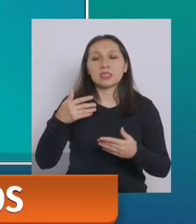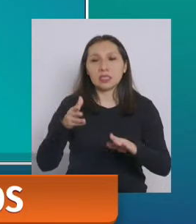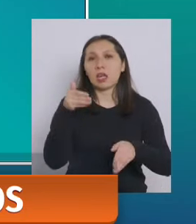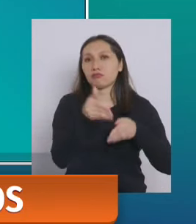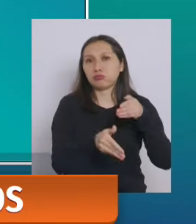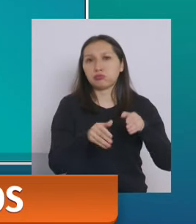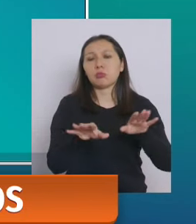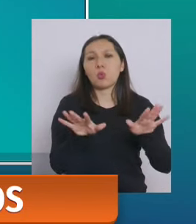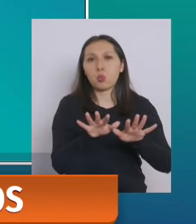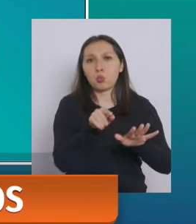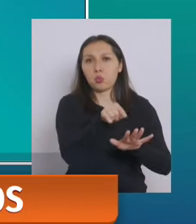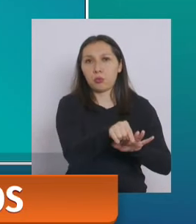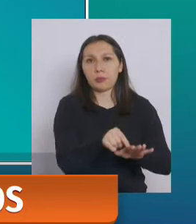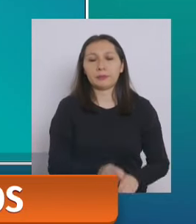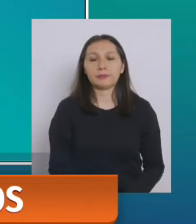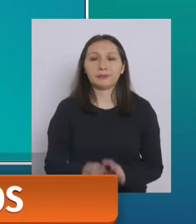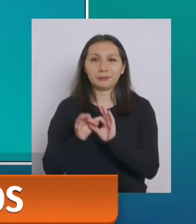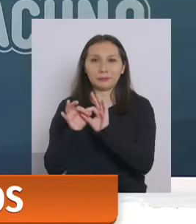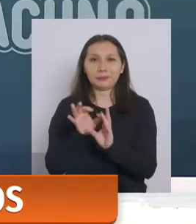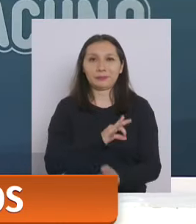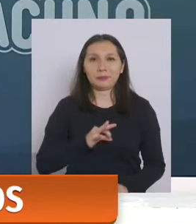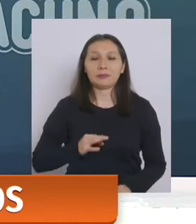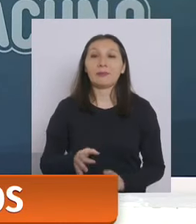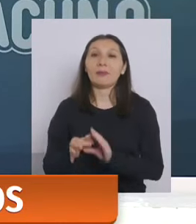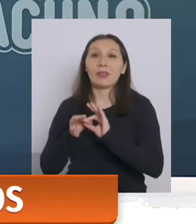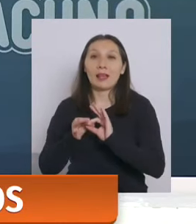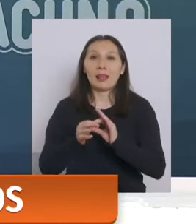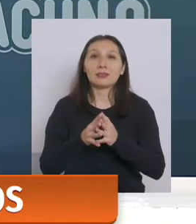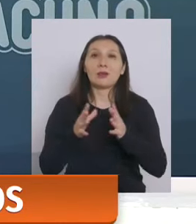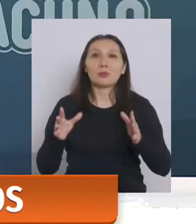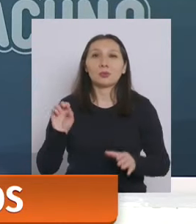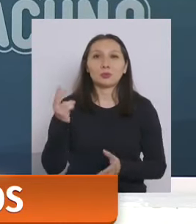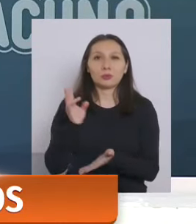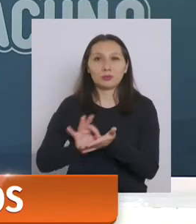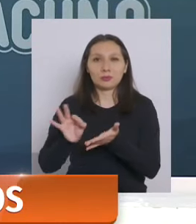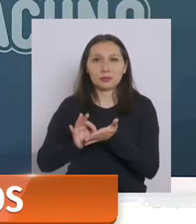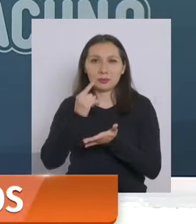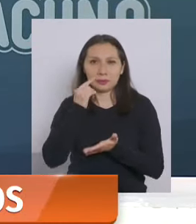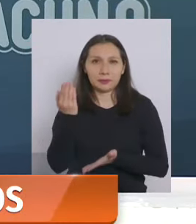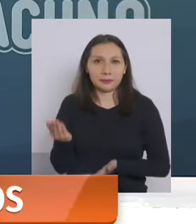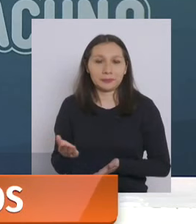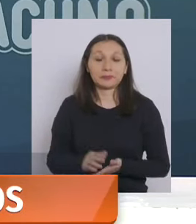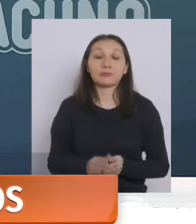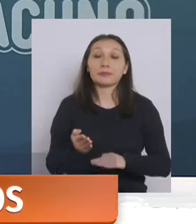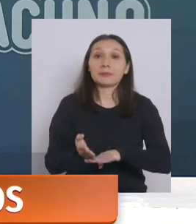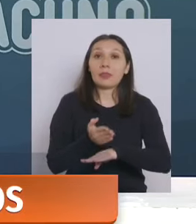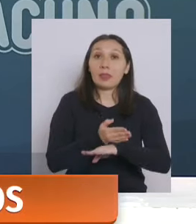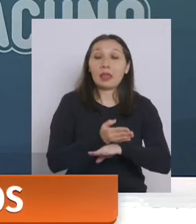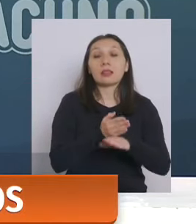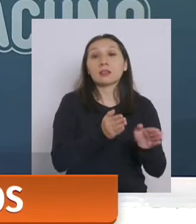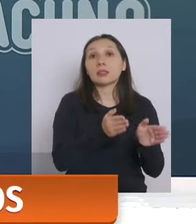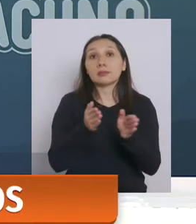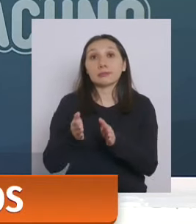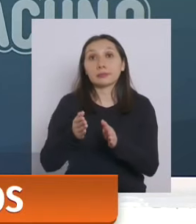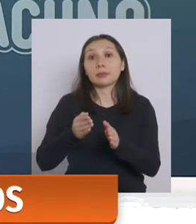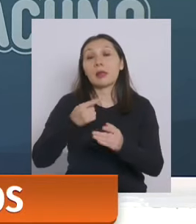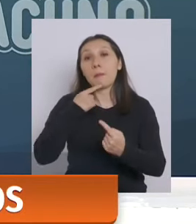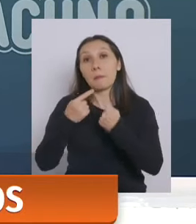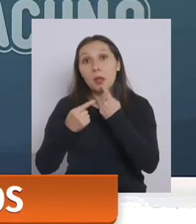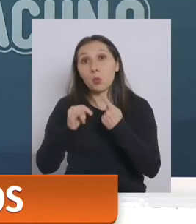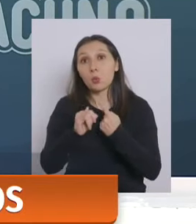encuentran ocupados gracias ministro muchas gracias subsecretario antes de pasar a las preguntas